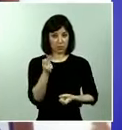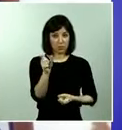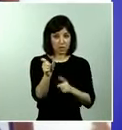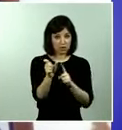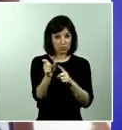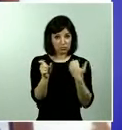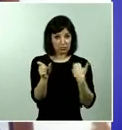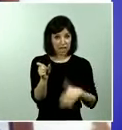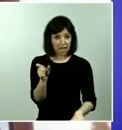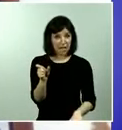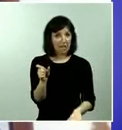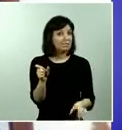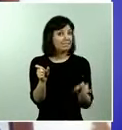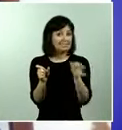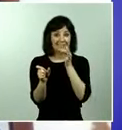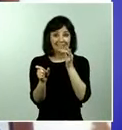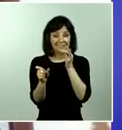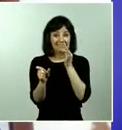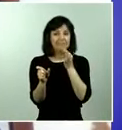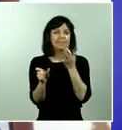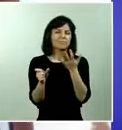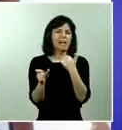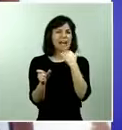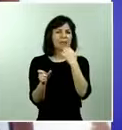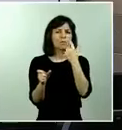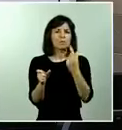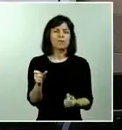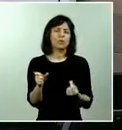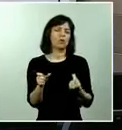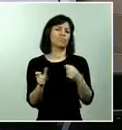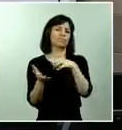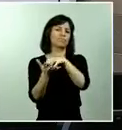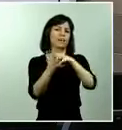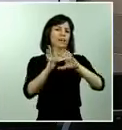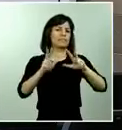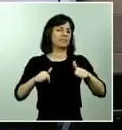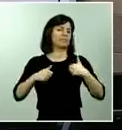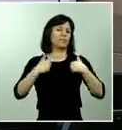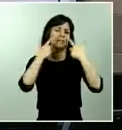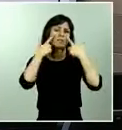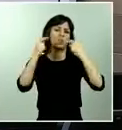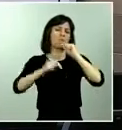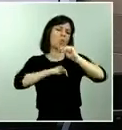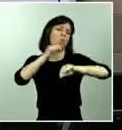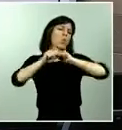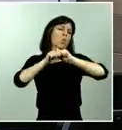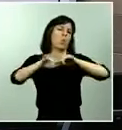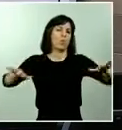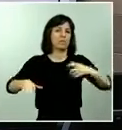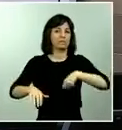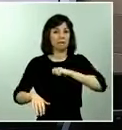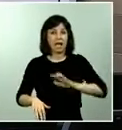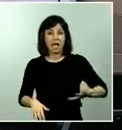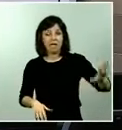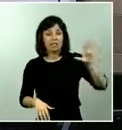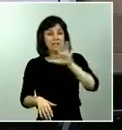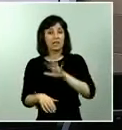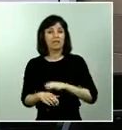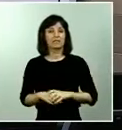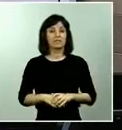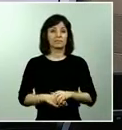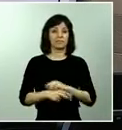pueden avanzar si las residencias se confirman como el principal foco de contagio del coronavirus en España y por último en relación a las fases de